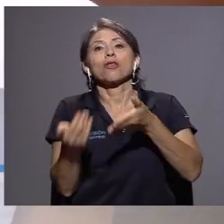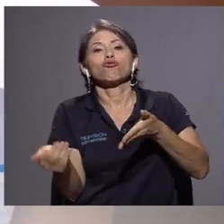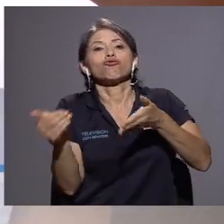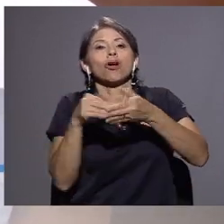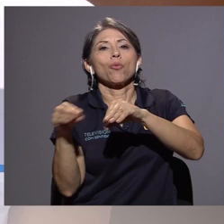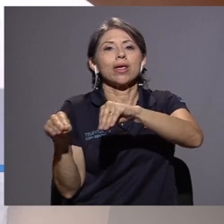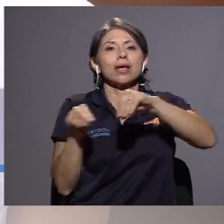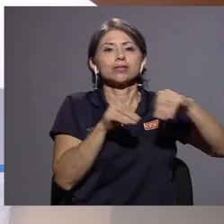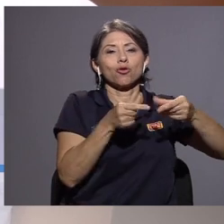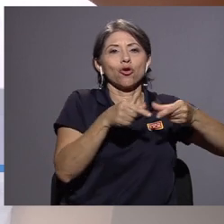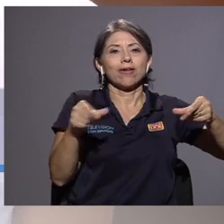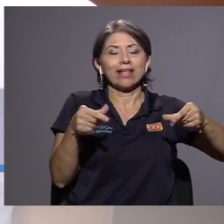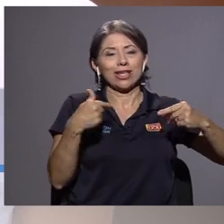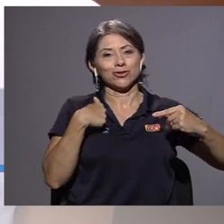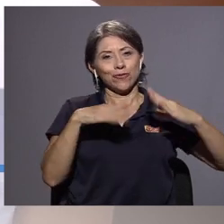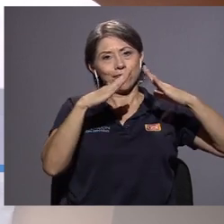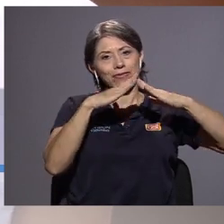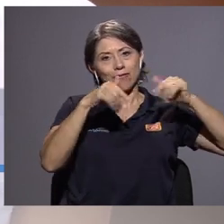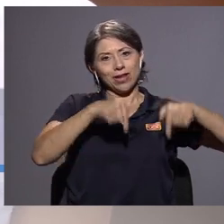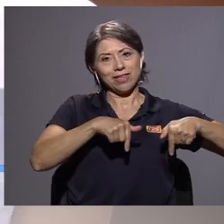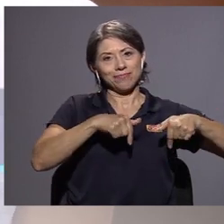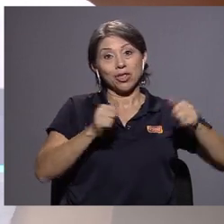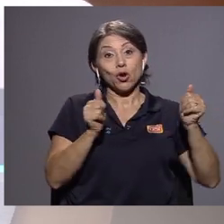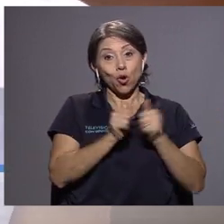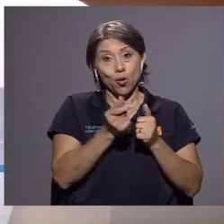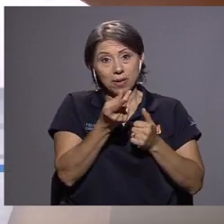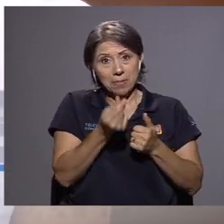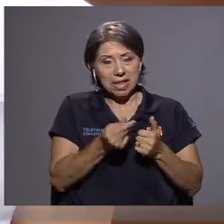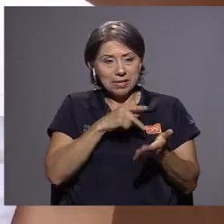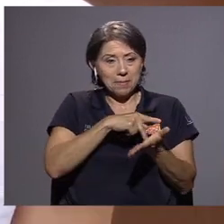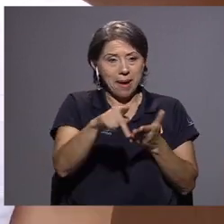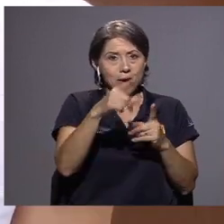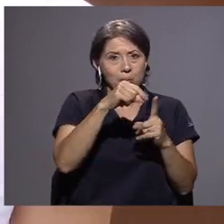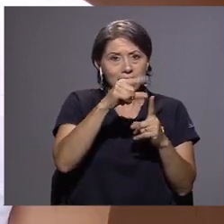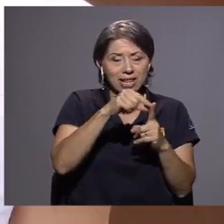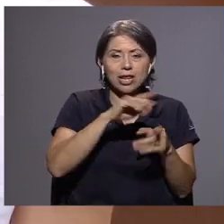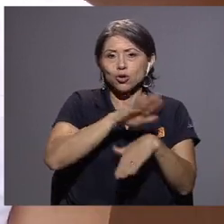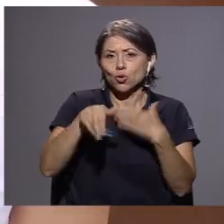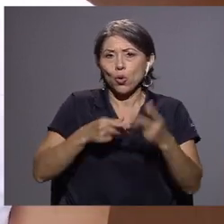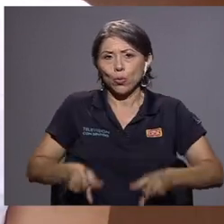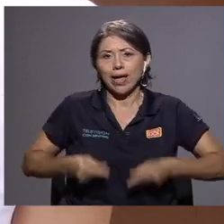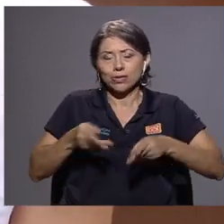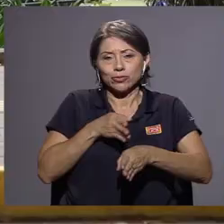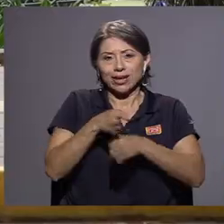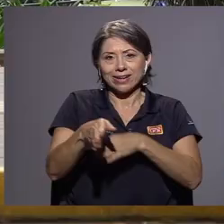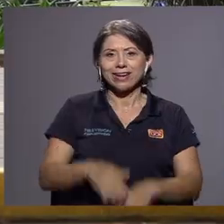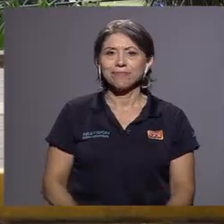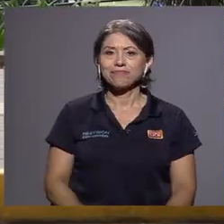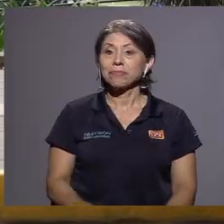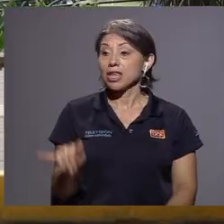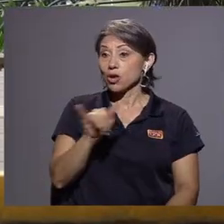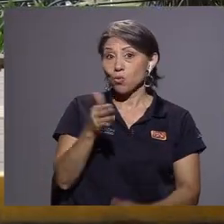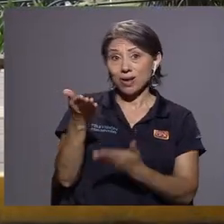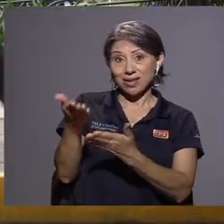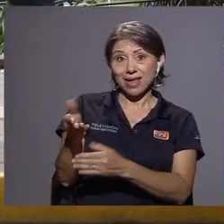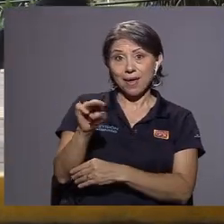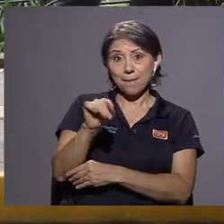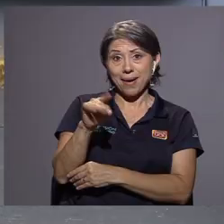entonces me dieron reubicación geográfica y por eso vivo aquí. Con la beca pago mi apartamento y todos los gastos de carrera.